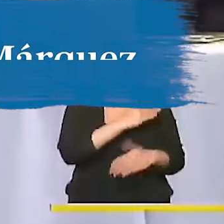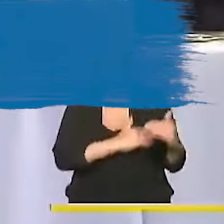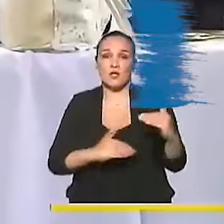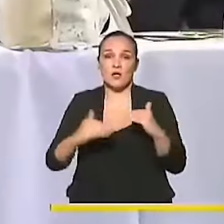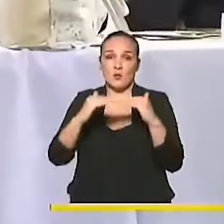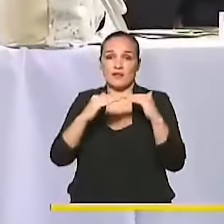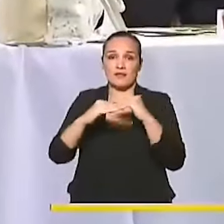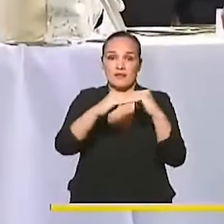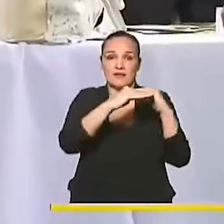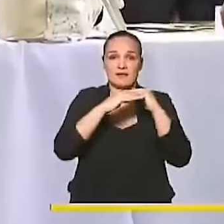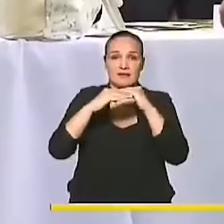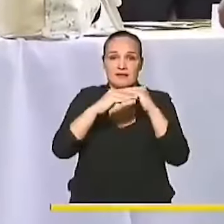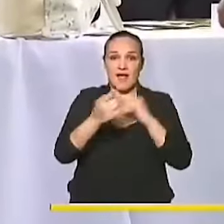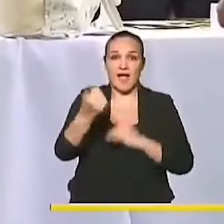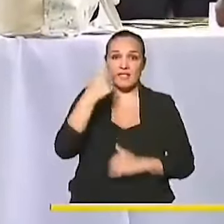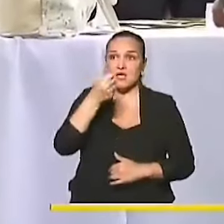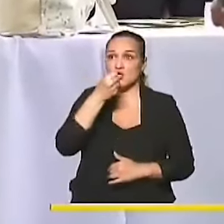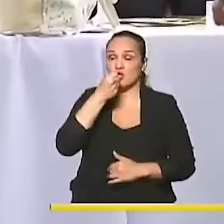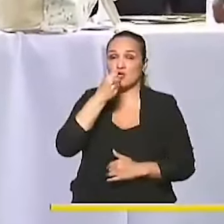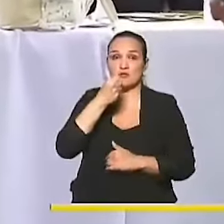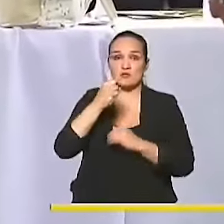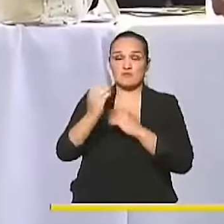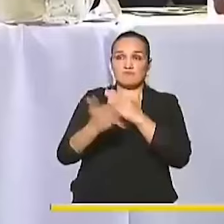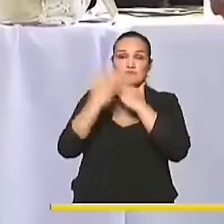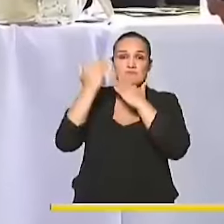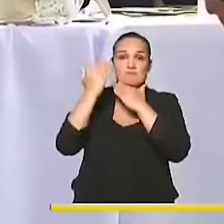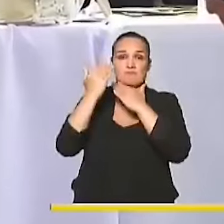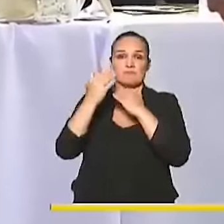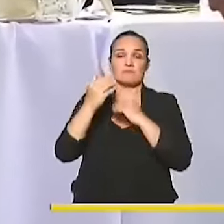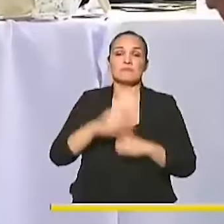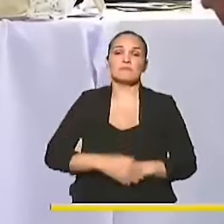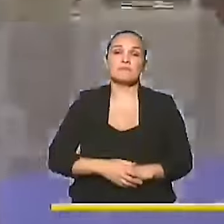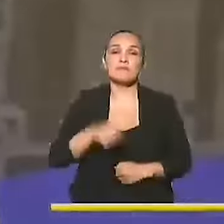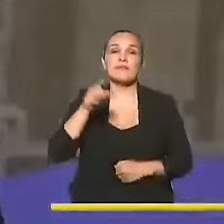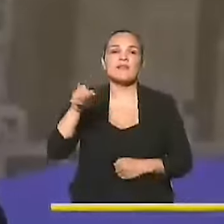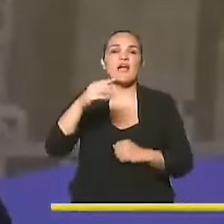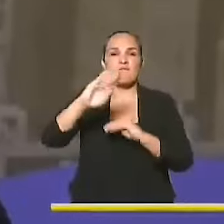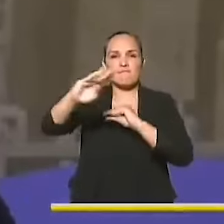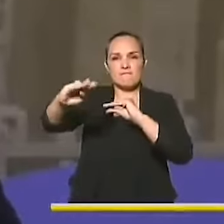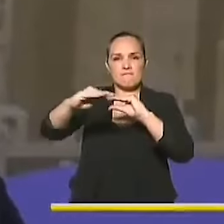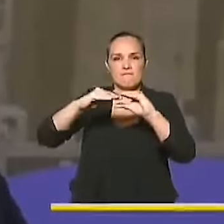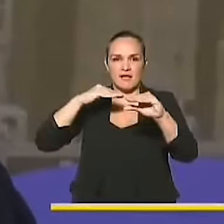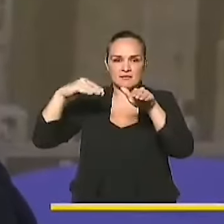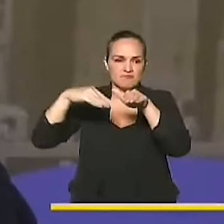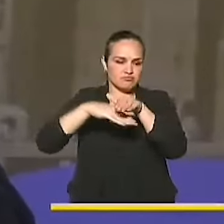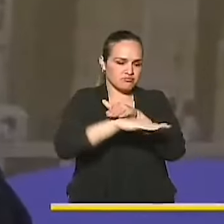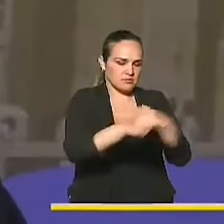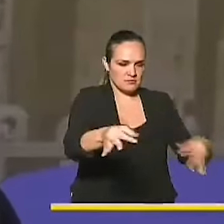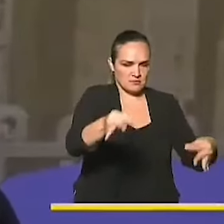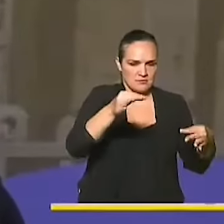Igualdad y la Equidad a través de un FAS informativo de la Corte